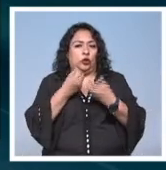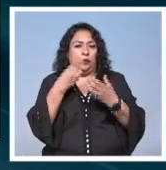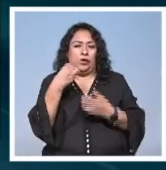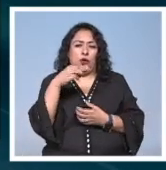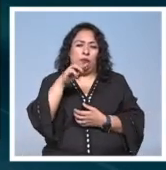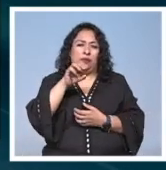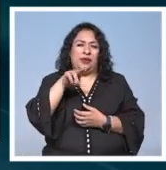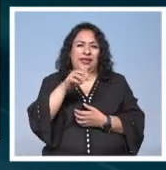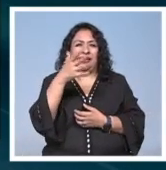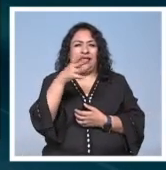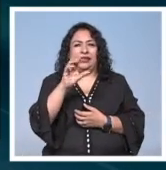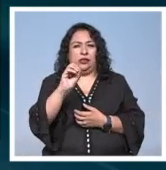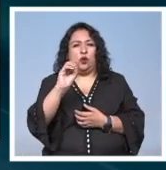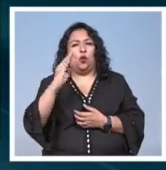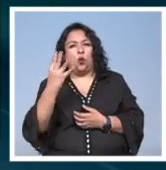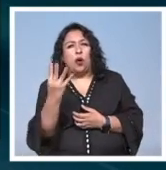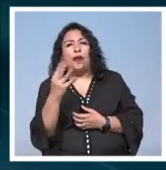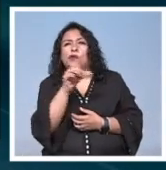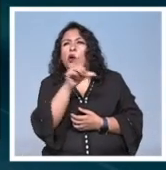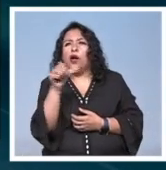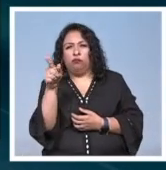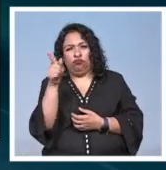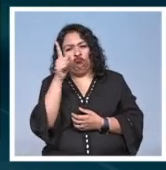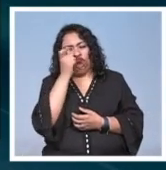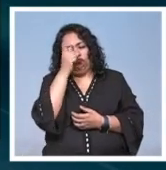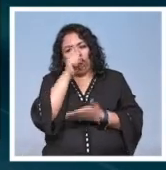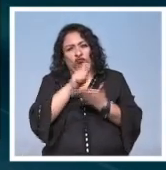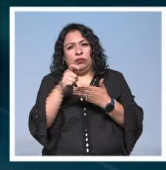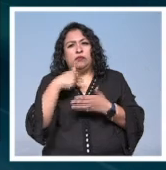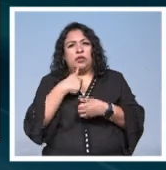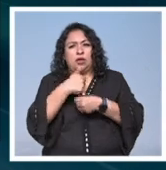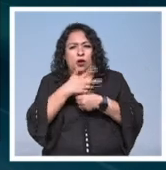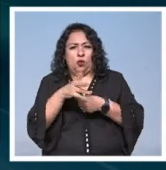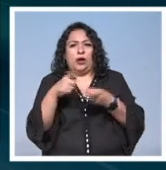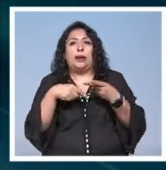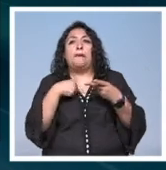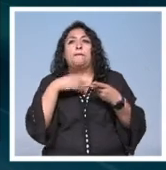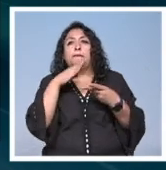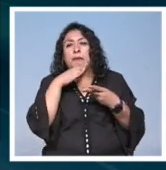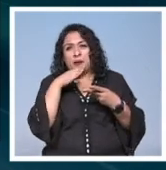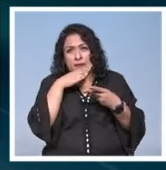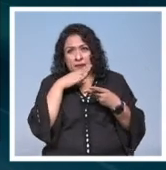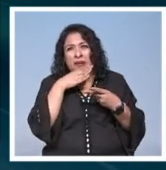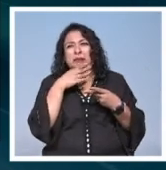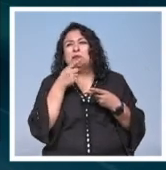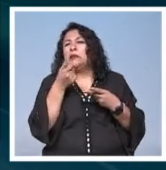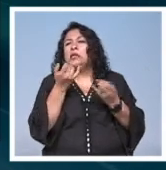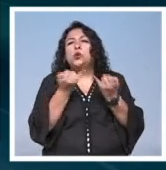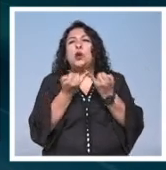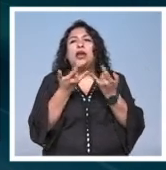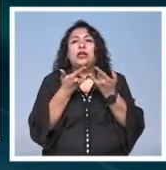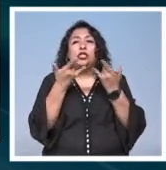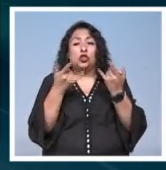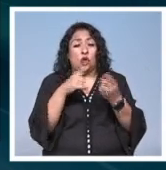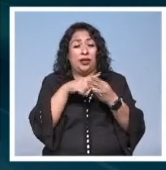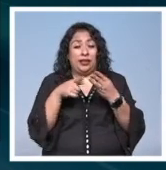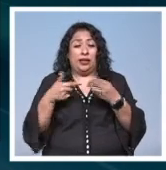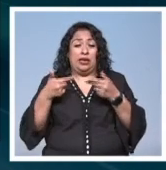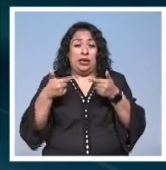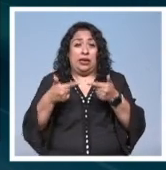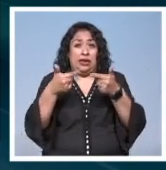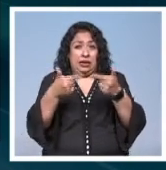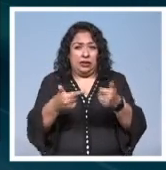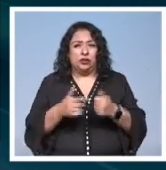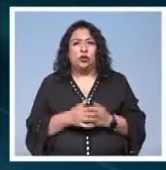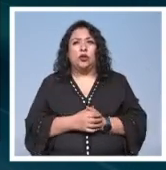1004 está dedicado a ella y a mi madre es como la historia de tres generaciones